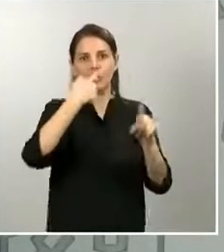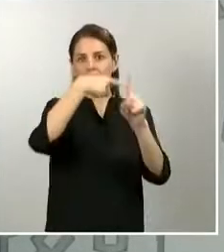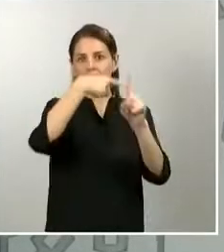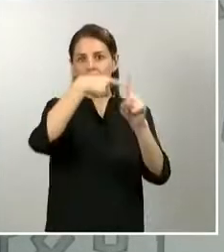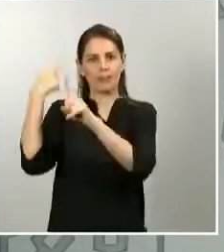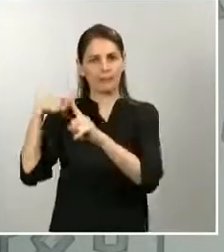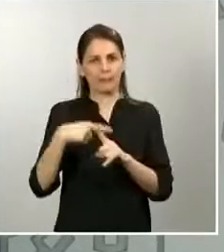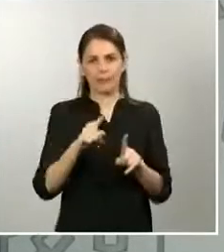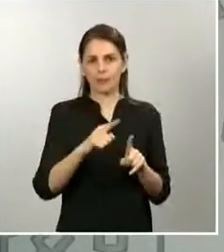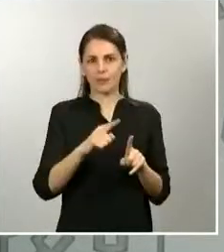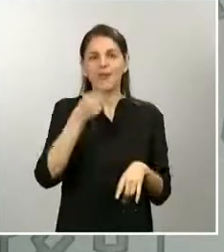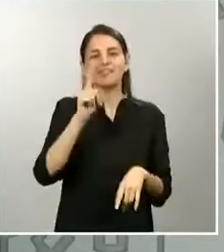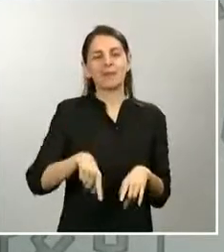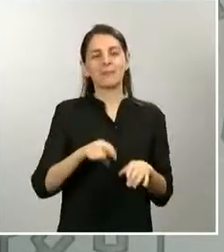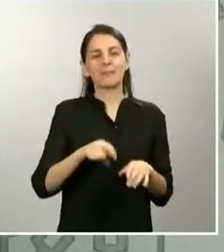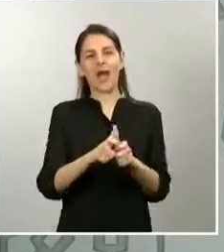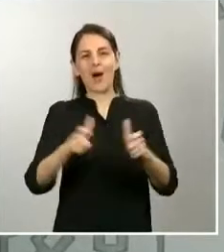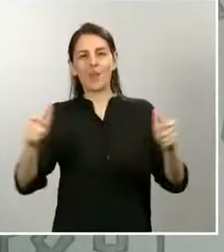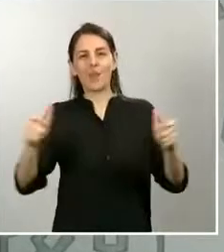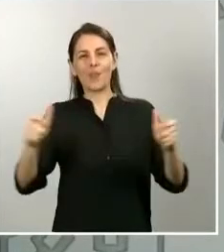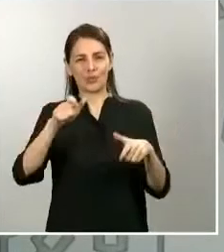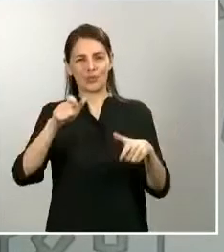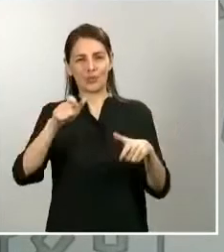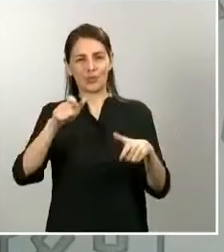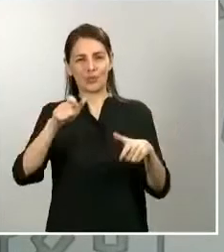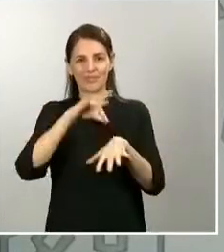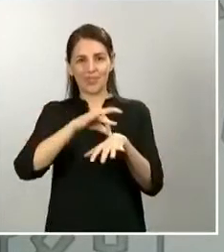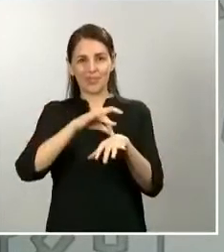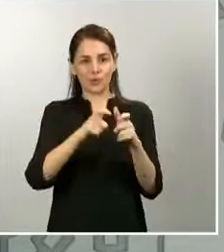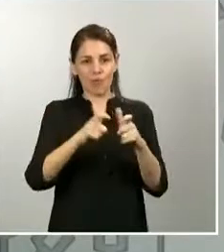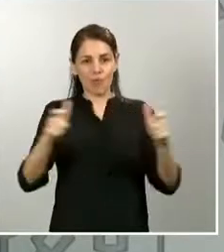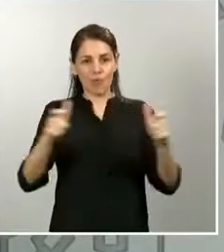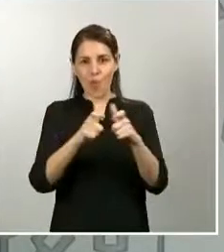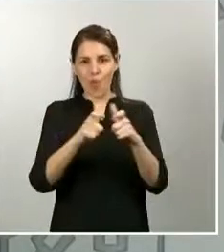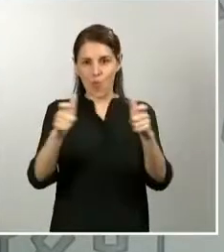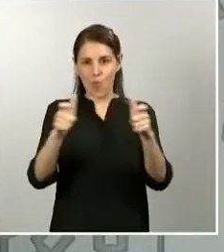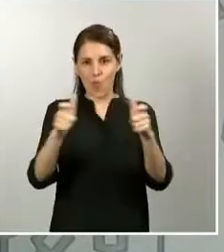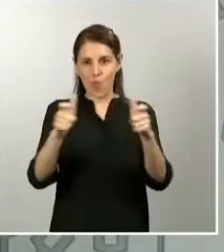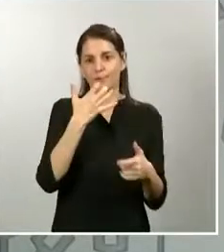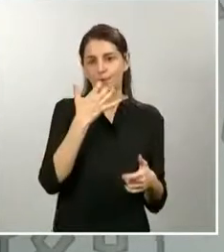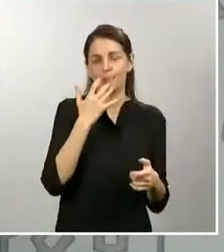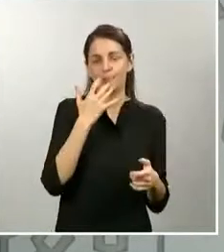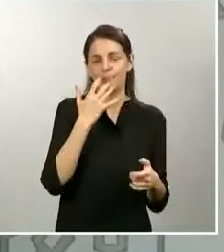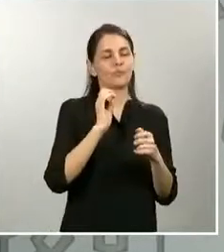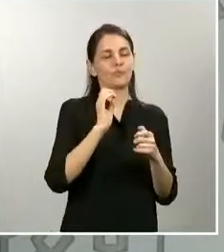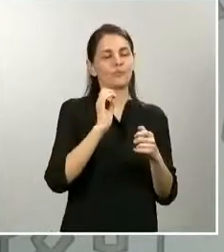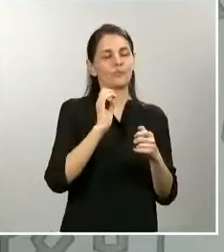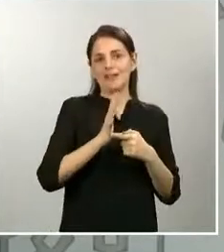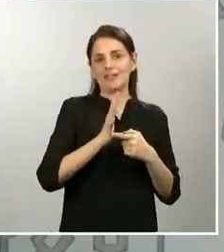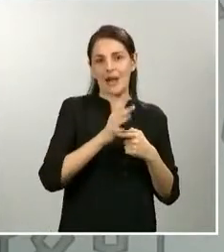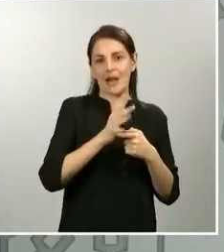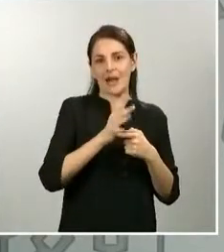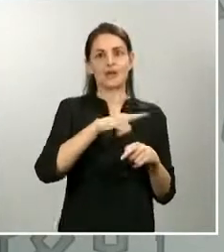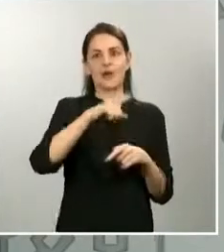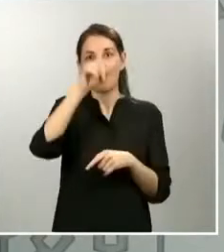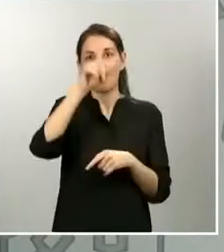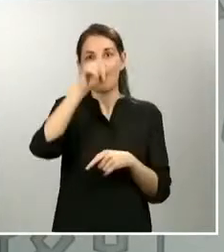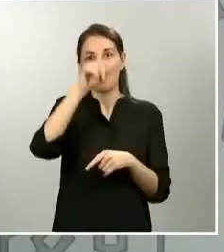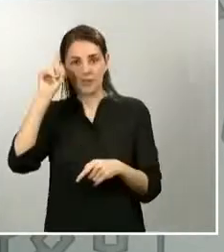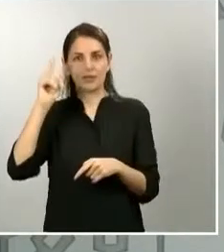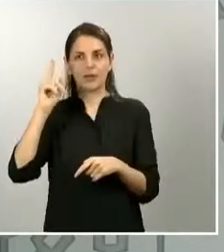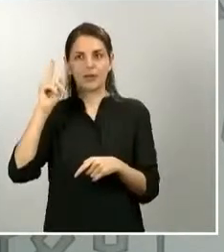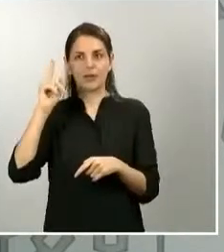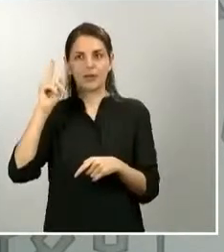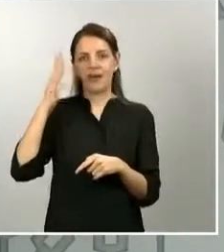casos. Entonces, es verdad que tenemos comunidades como Castilla-La Mancha, o Madrid, o Navarra, donde las